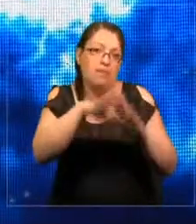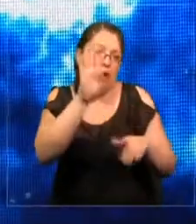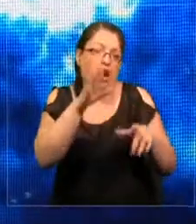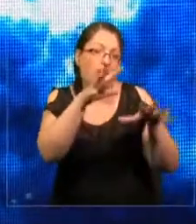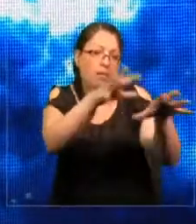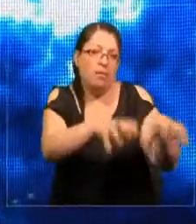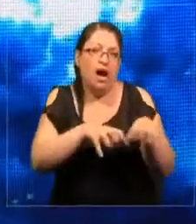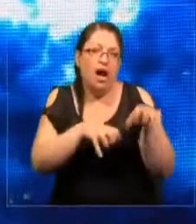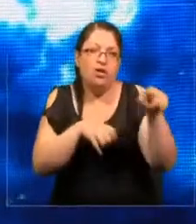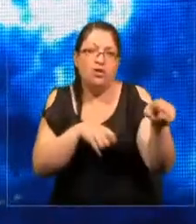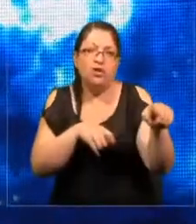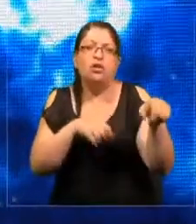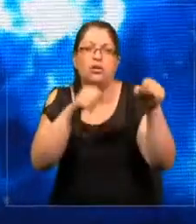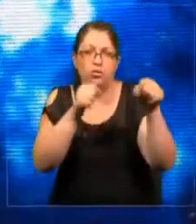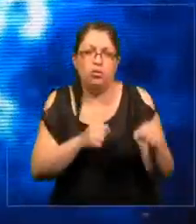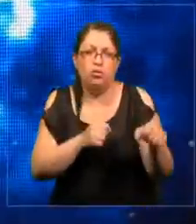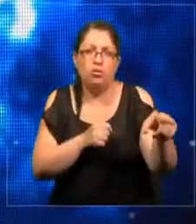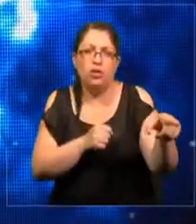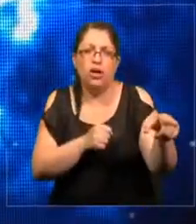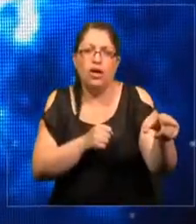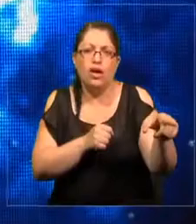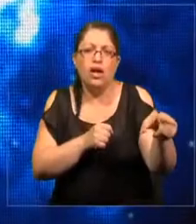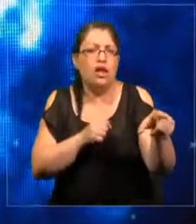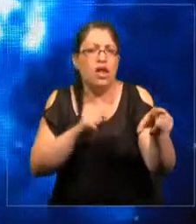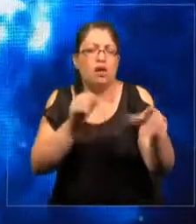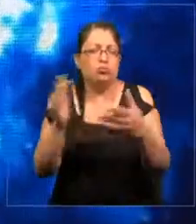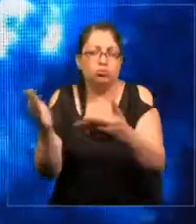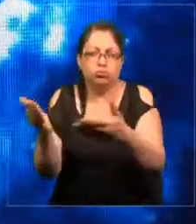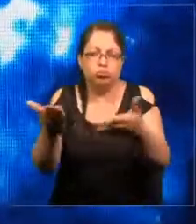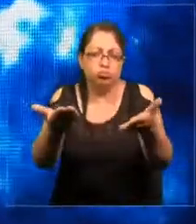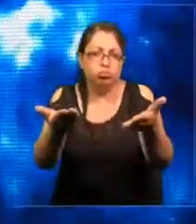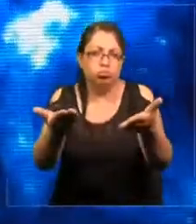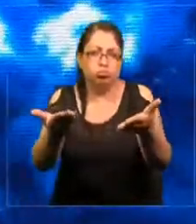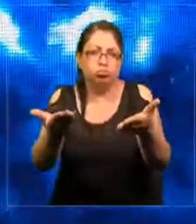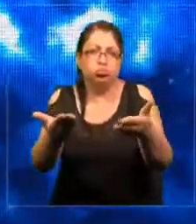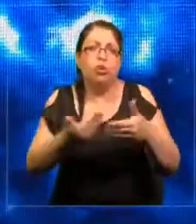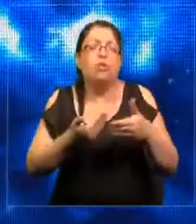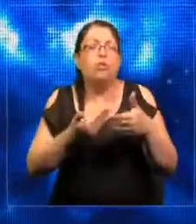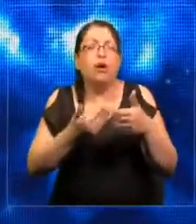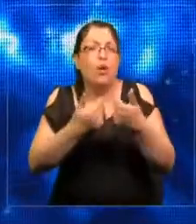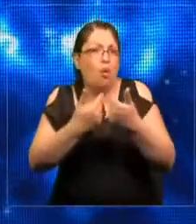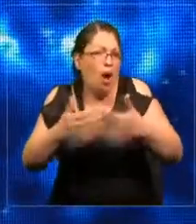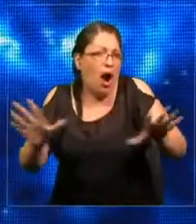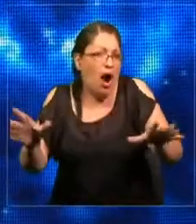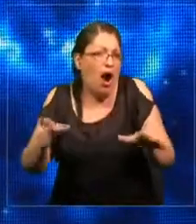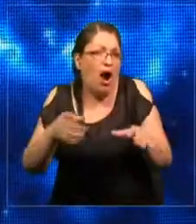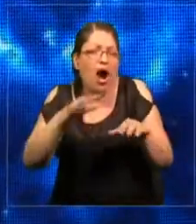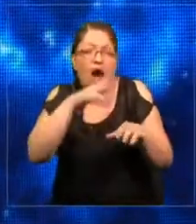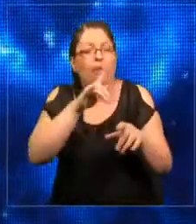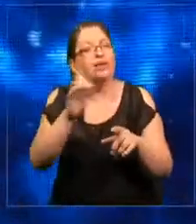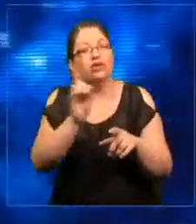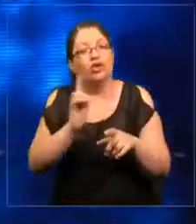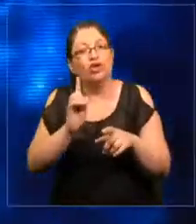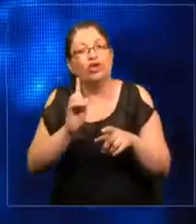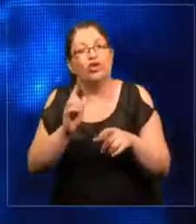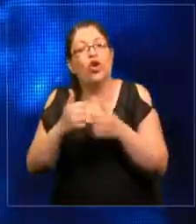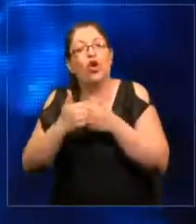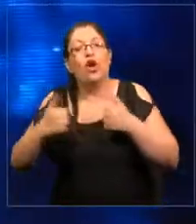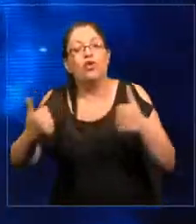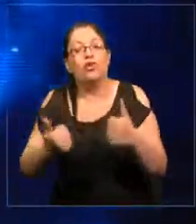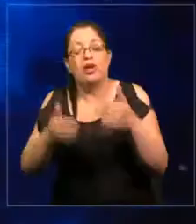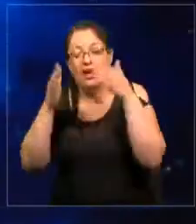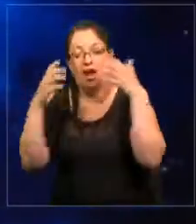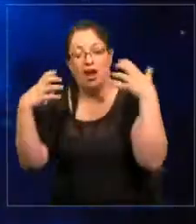La agricultura puede tomar la cantidad que desee. No, significa que va a ser asignado por la autoridad del agua.